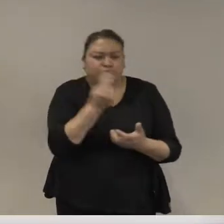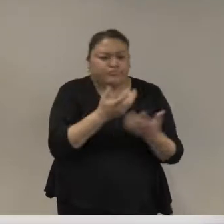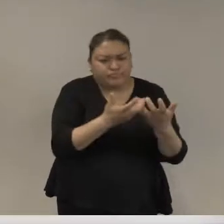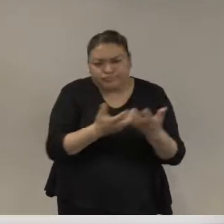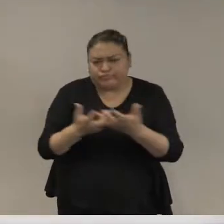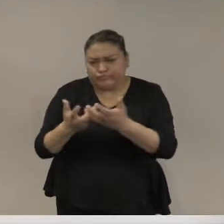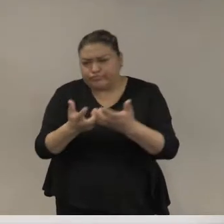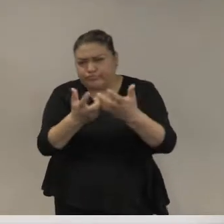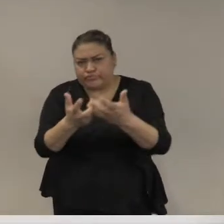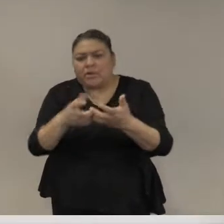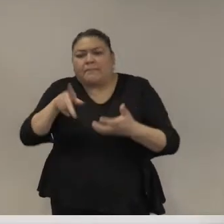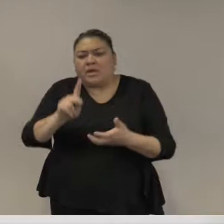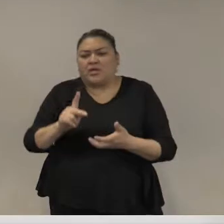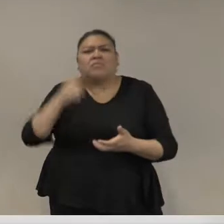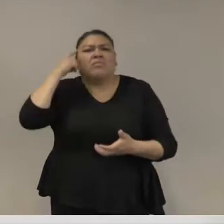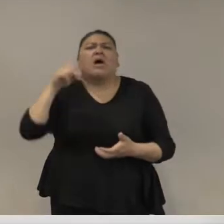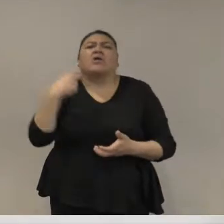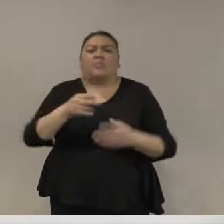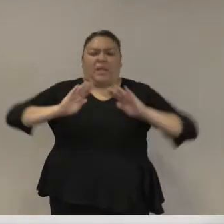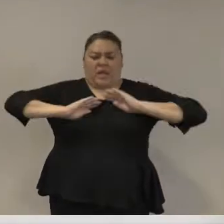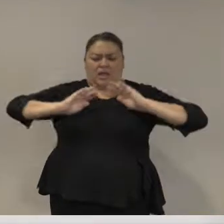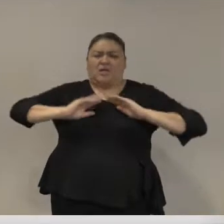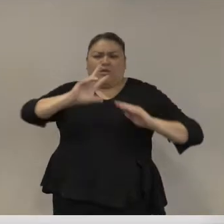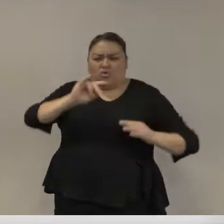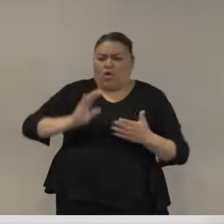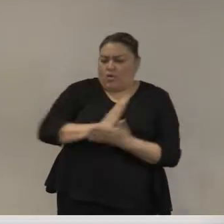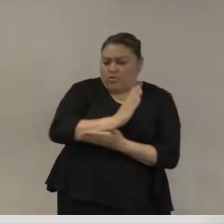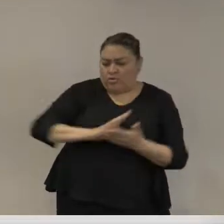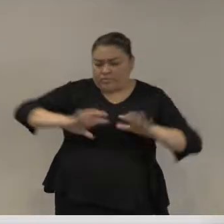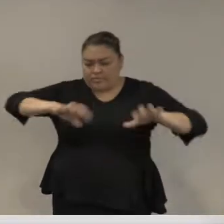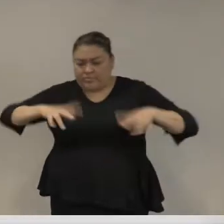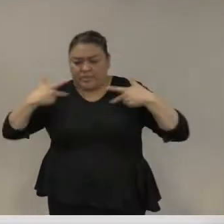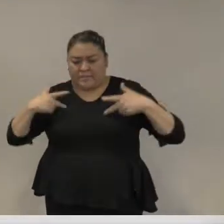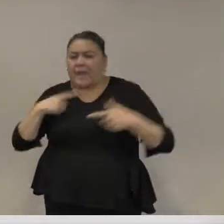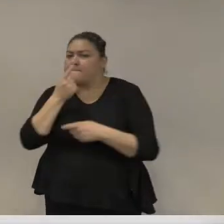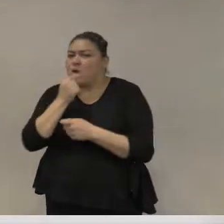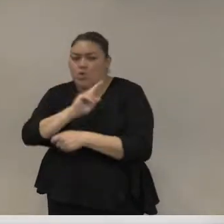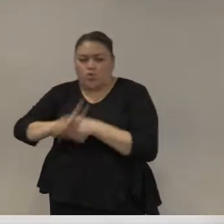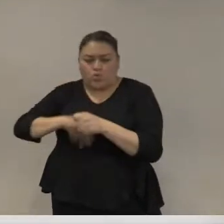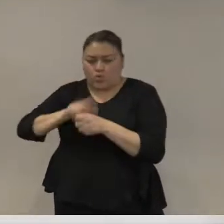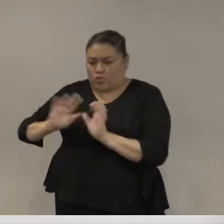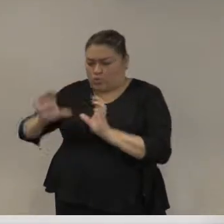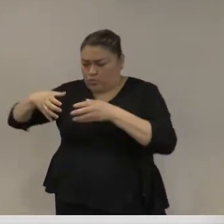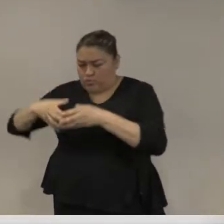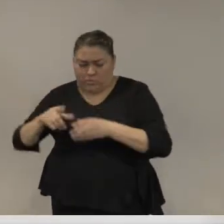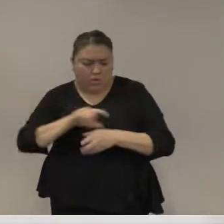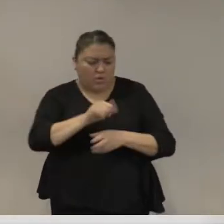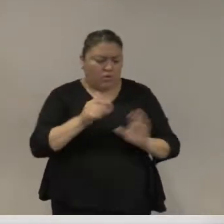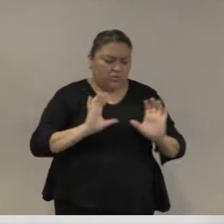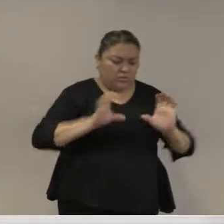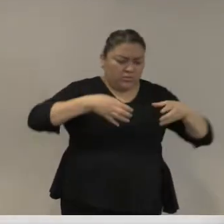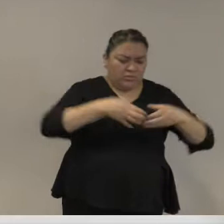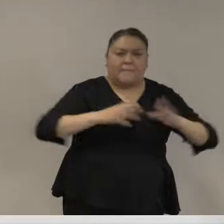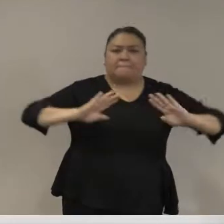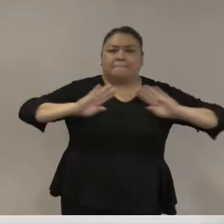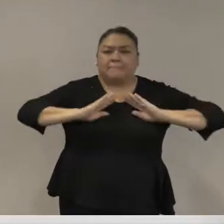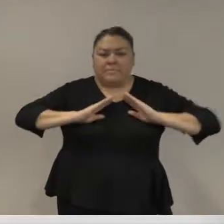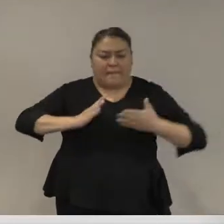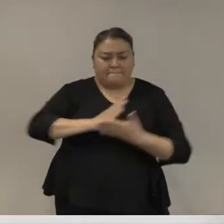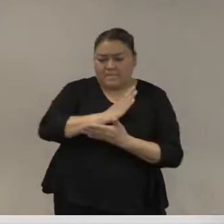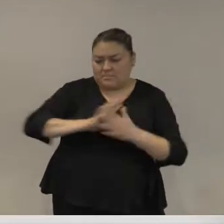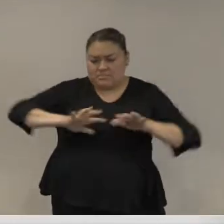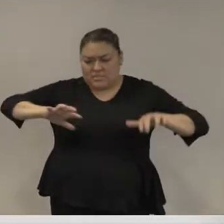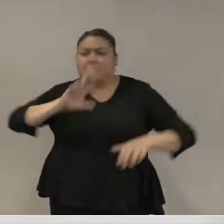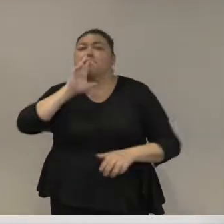las cosas por sus nombres y debe ser bajo mando civil cuando pase y eso me lleva a México donde en alguna manera tal vez